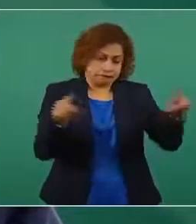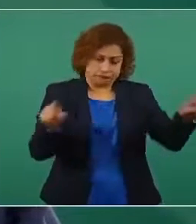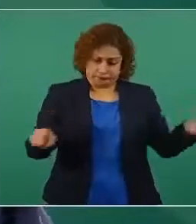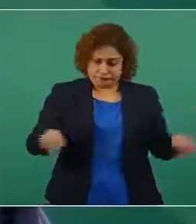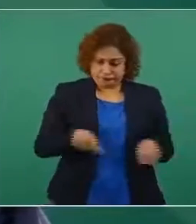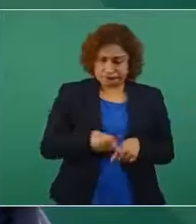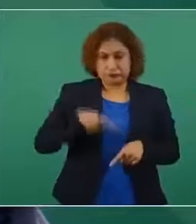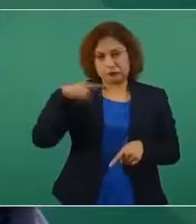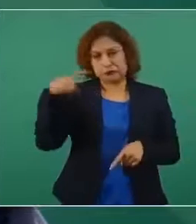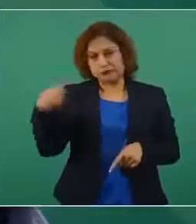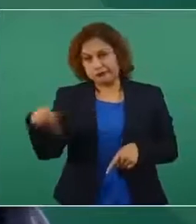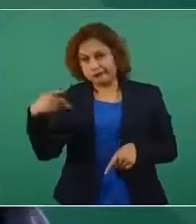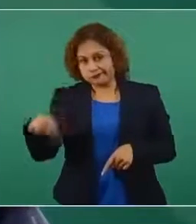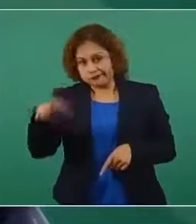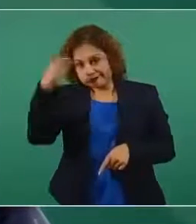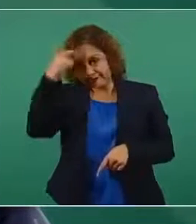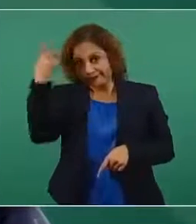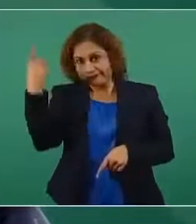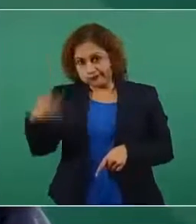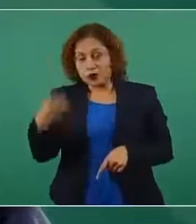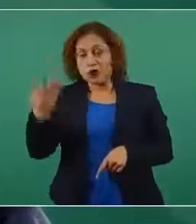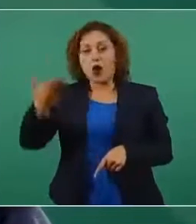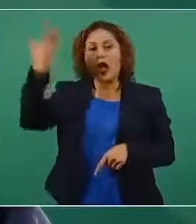de lo que eran ejidos